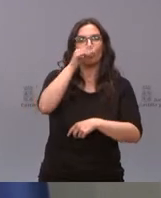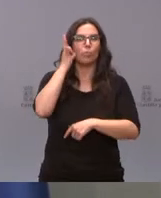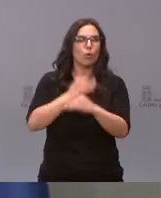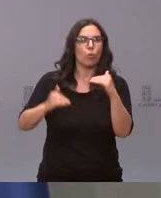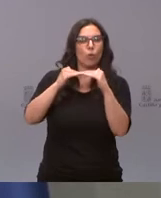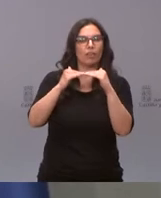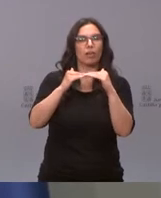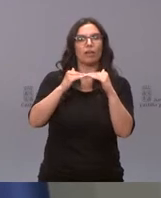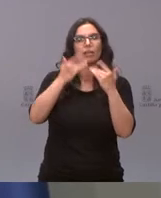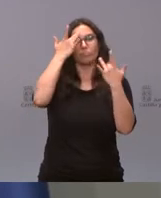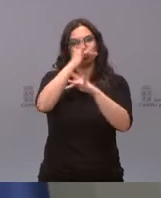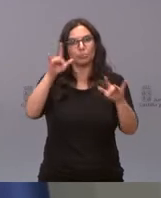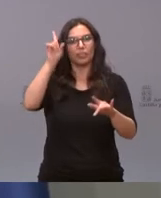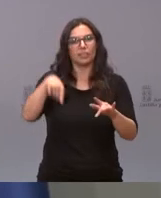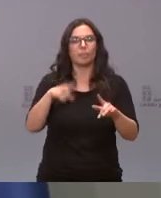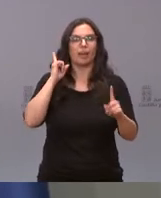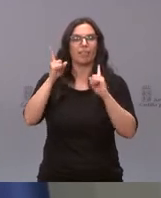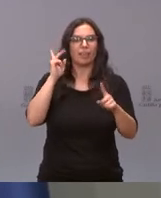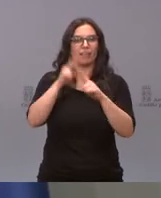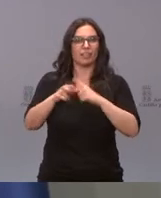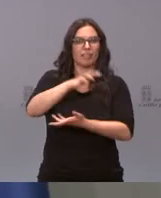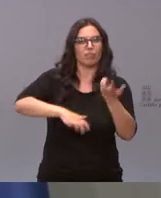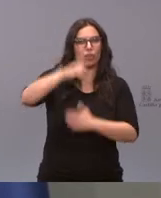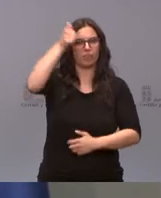y de prevención de la violencia de género.